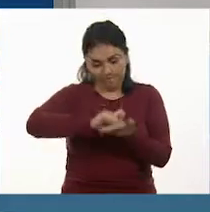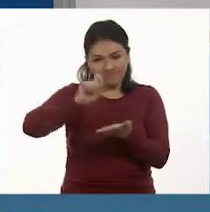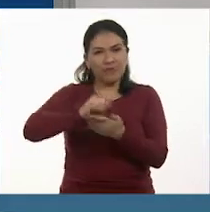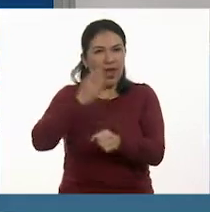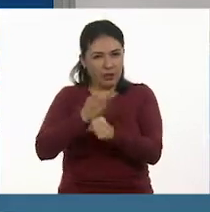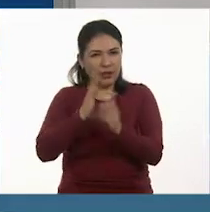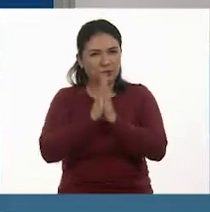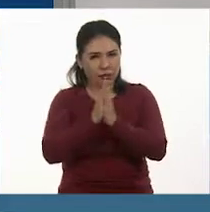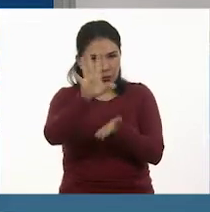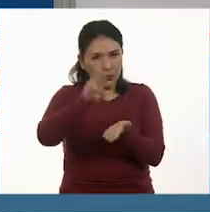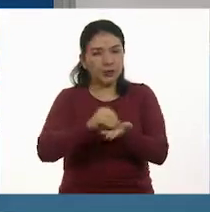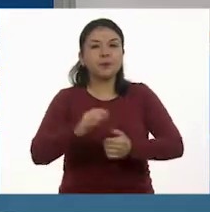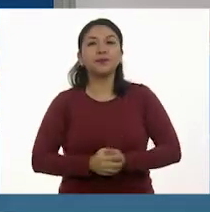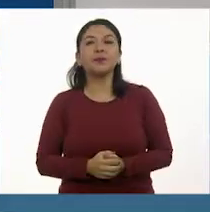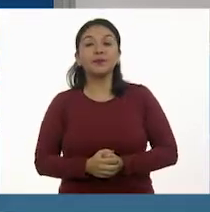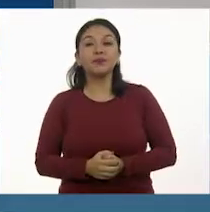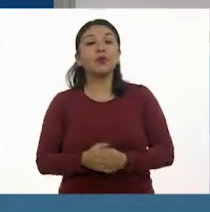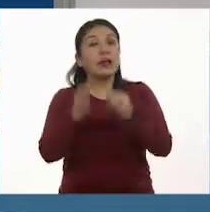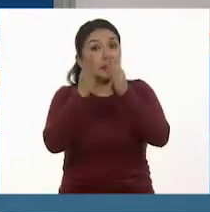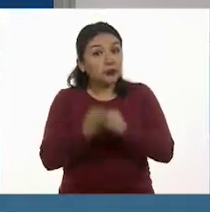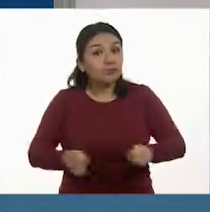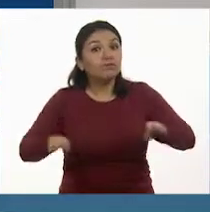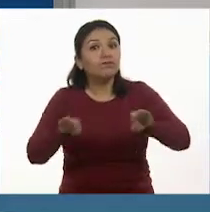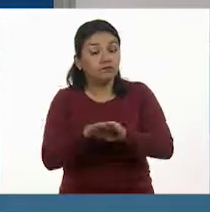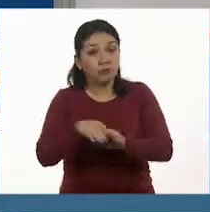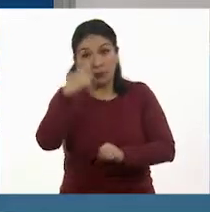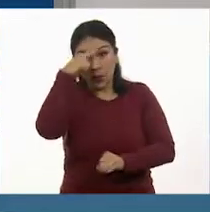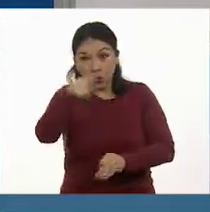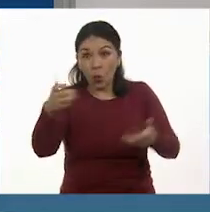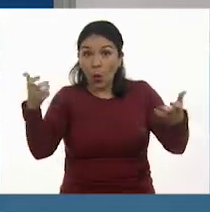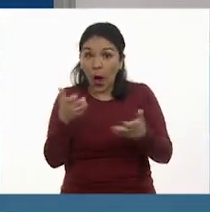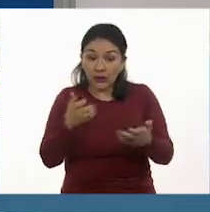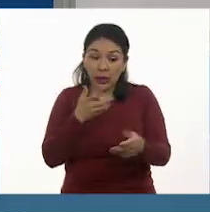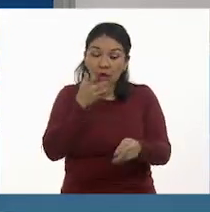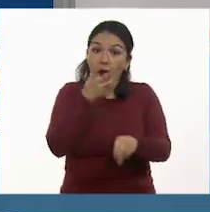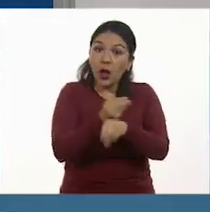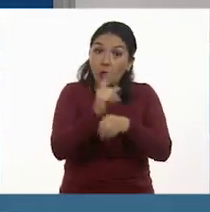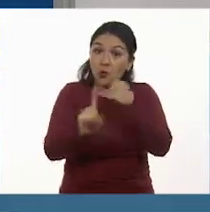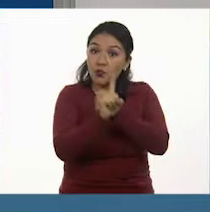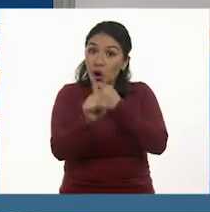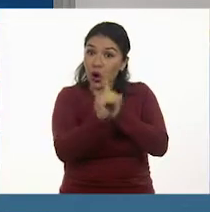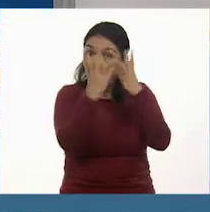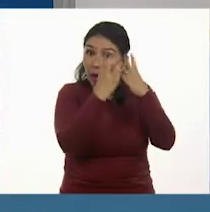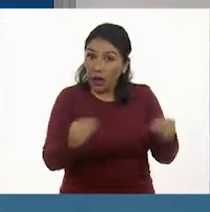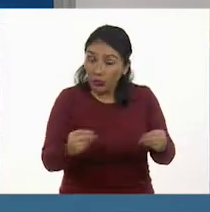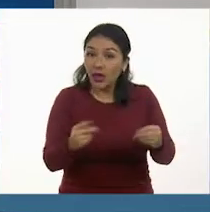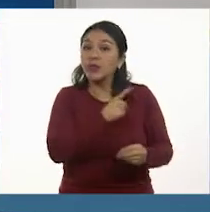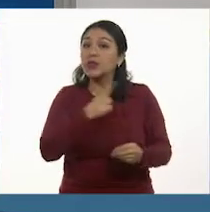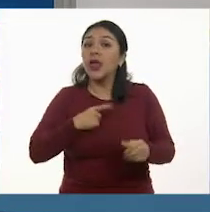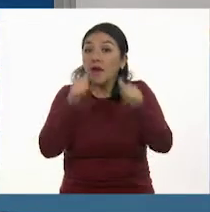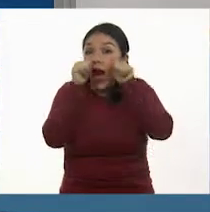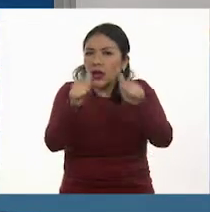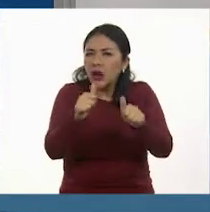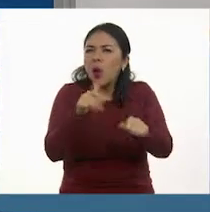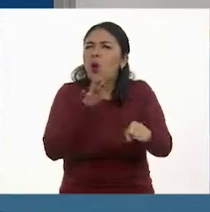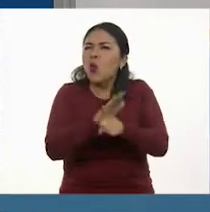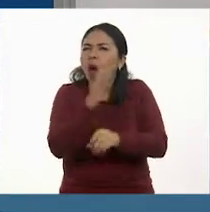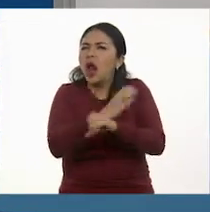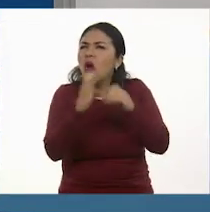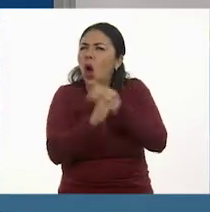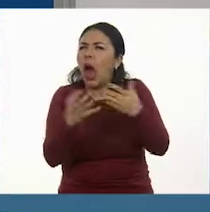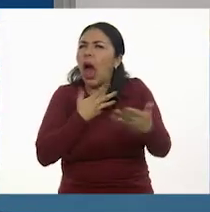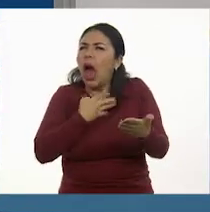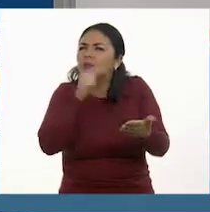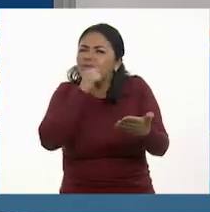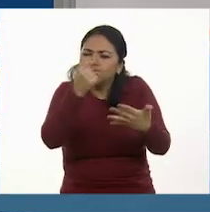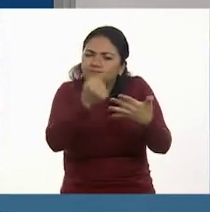Es muy importante que al resolver un problema, pues, ustedes presten atención a los detalles y busquen